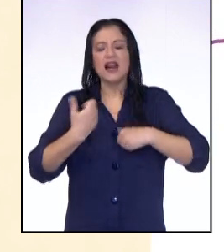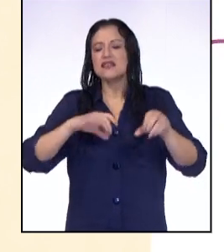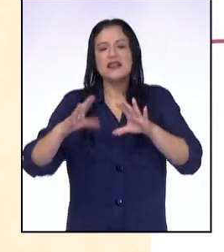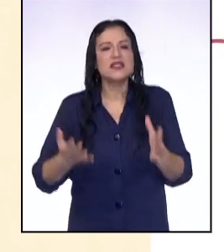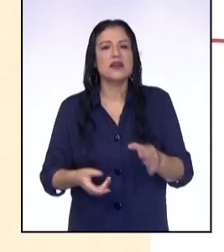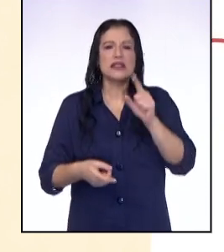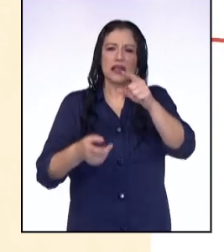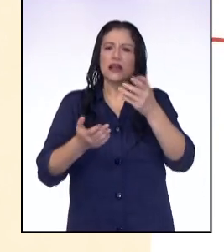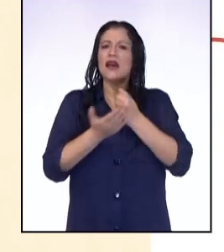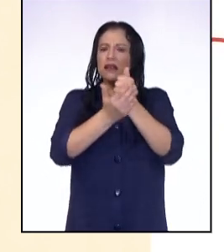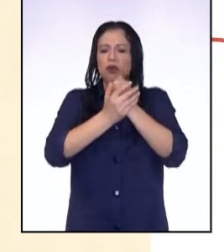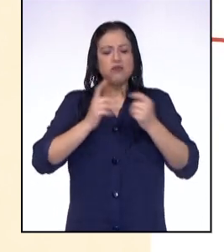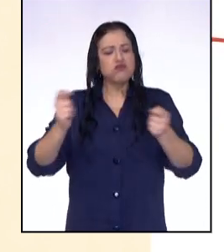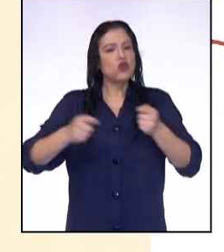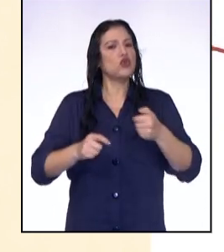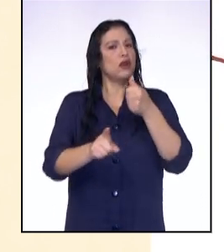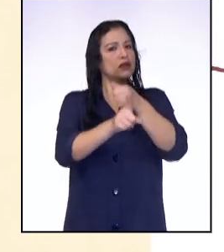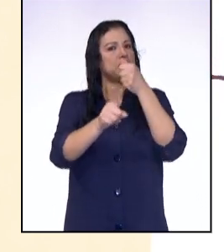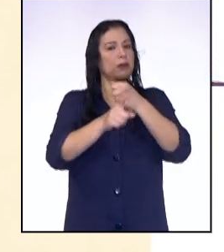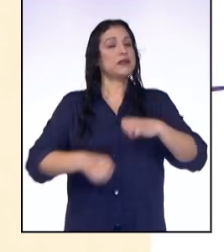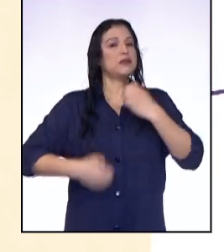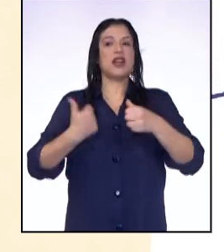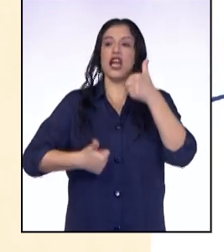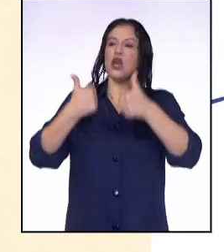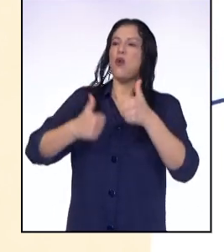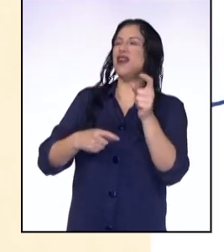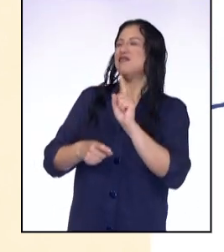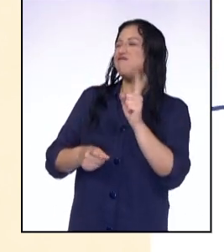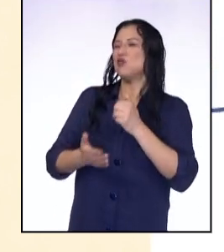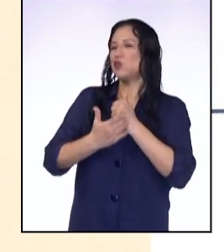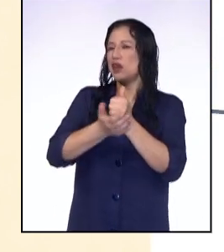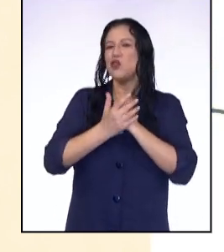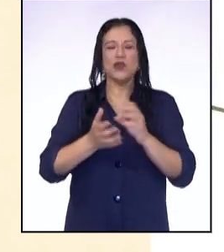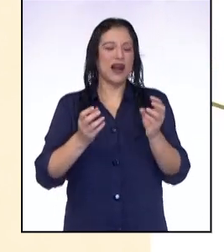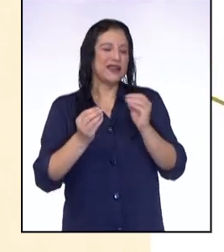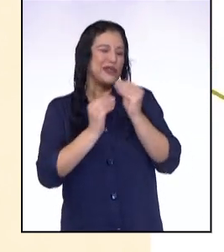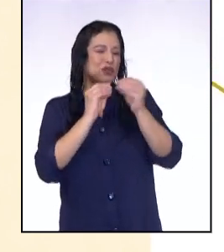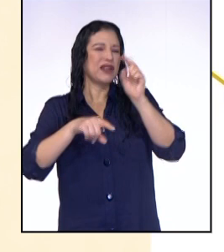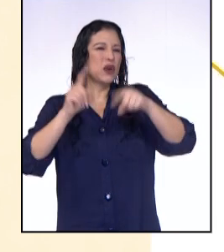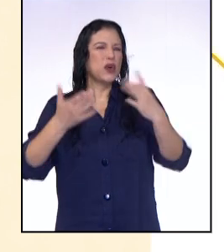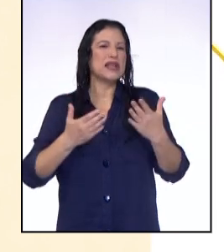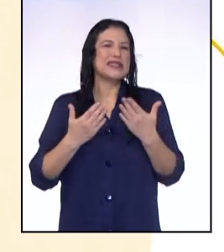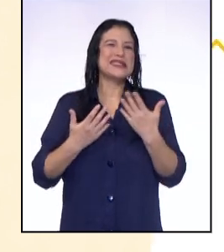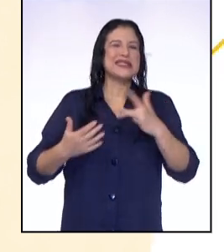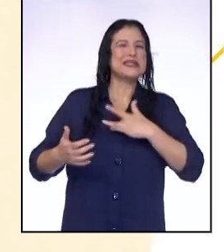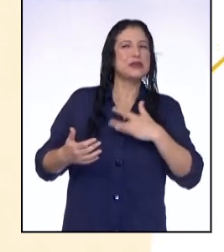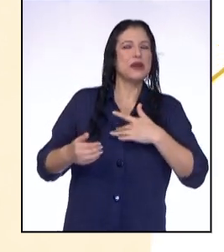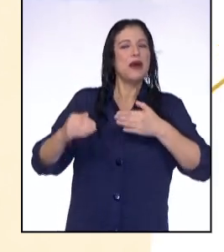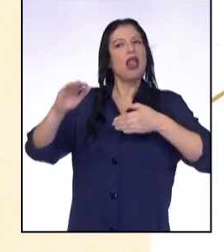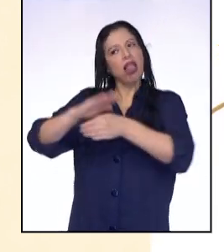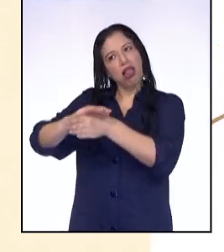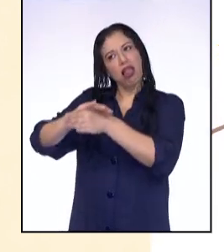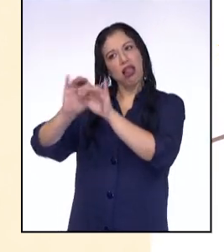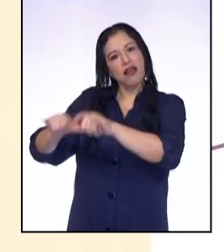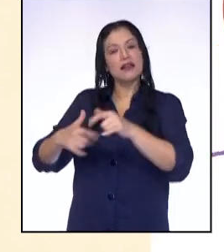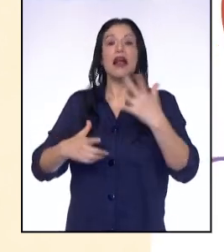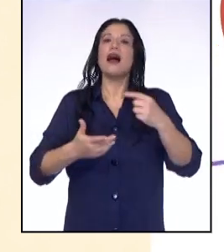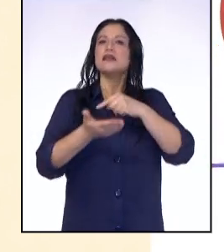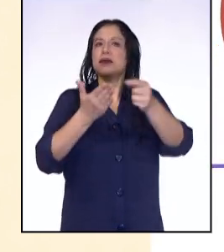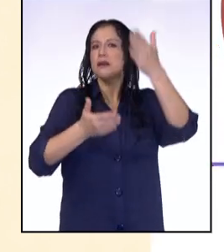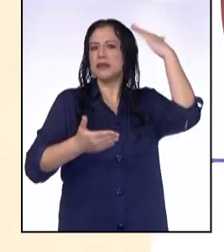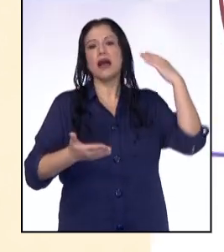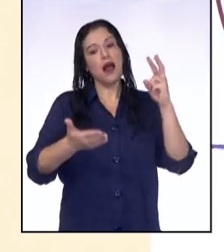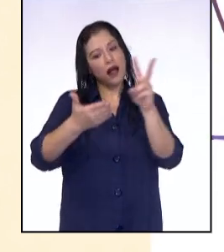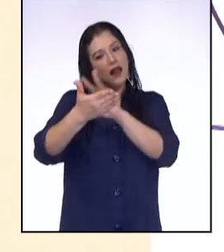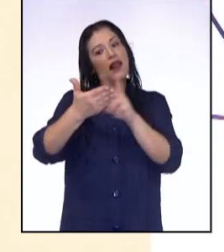te ayudan a regular tus emociones y cuáles no te ayudan a sobrellevar situaciones como el aislamiento? La semana pasada leímos